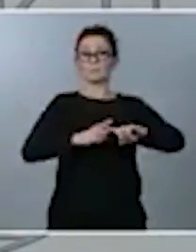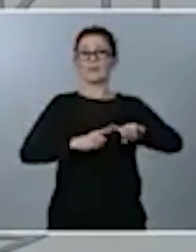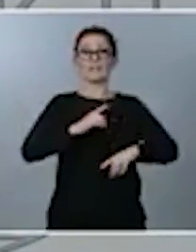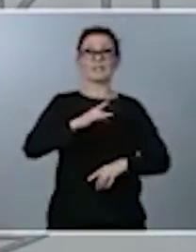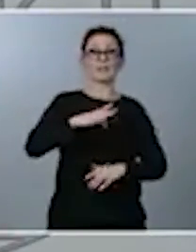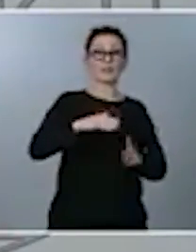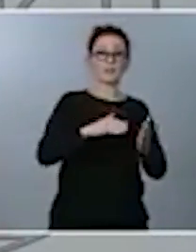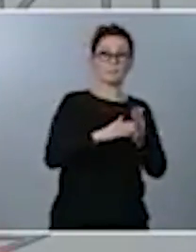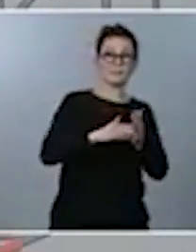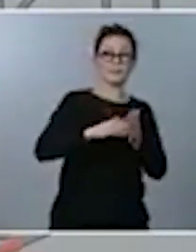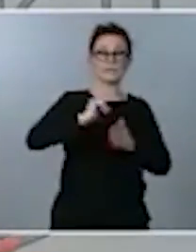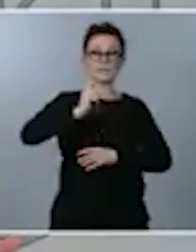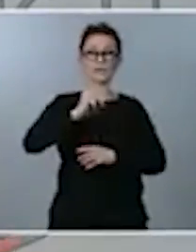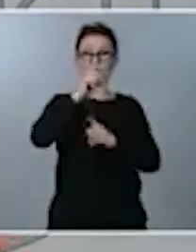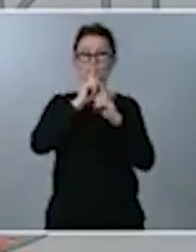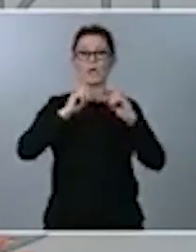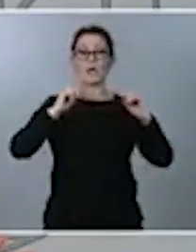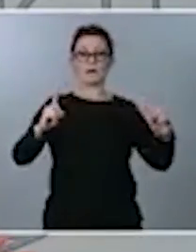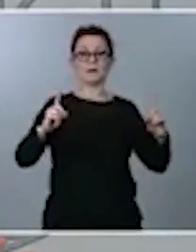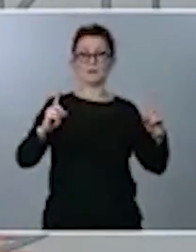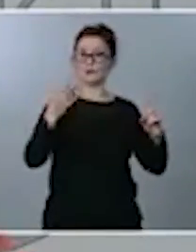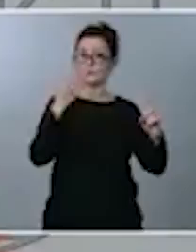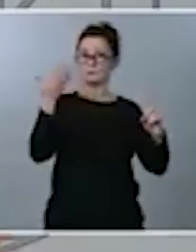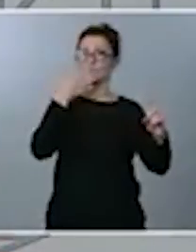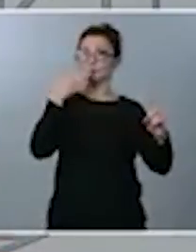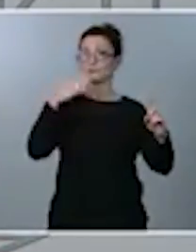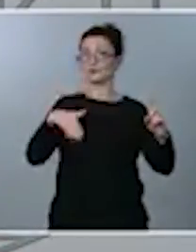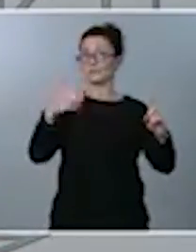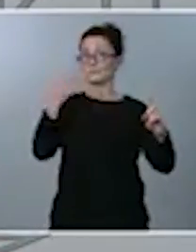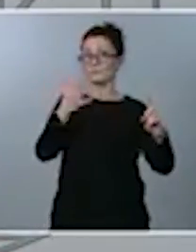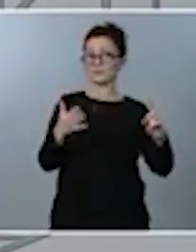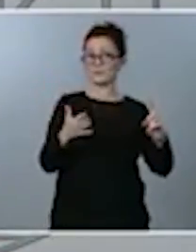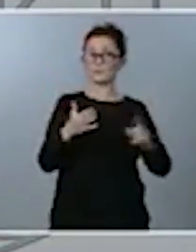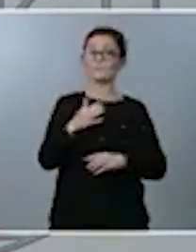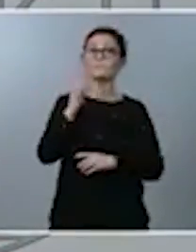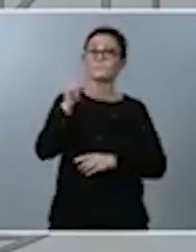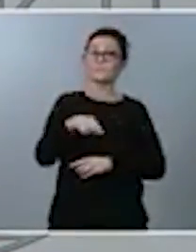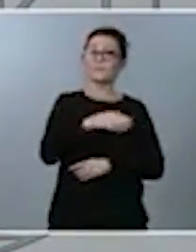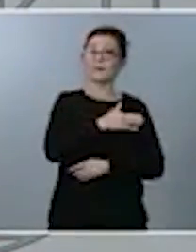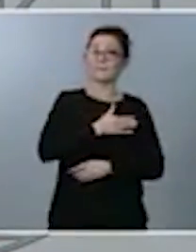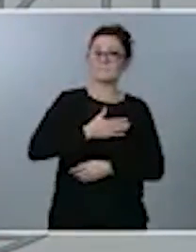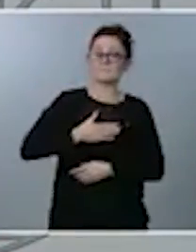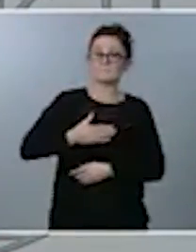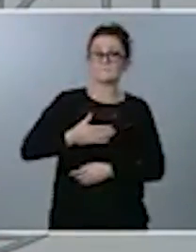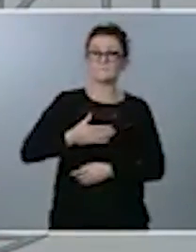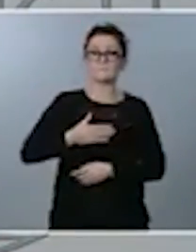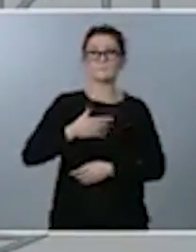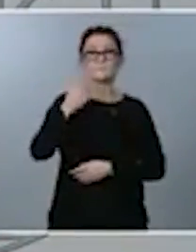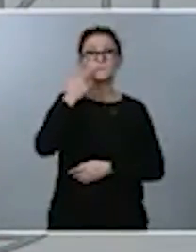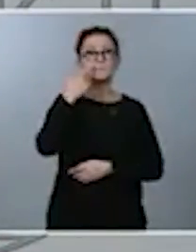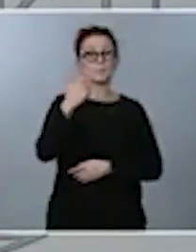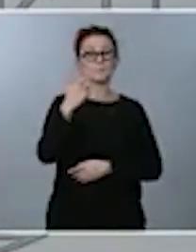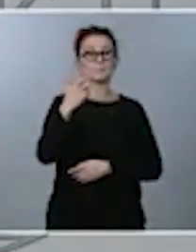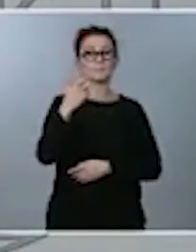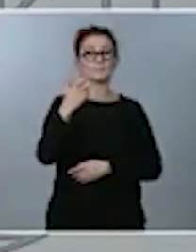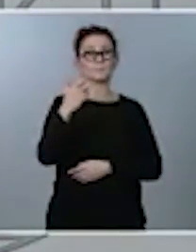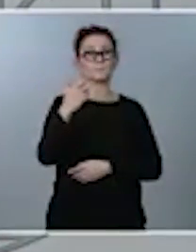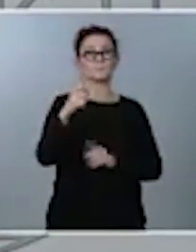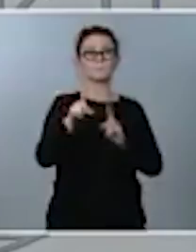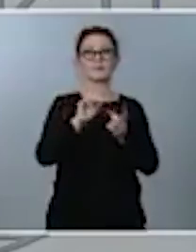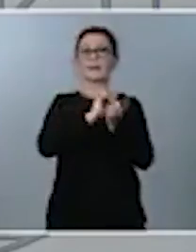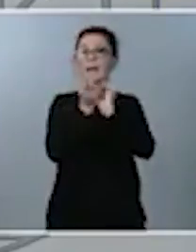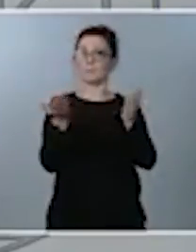al año. En cualquier caso, quiero resaltar que se mantiene sin ningún tipo de alteración la